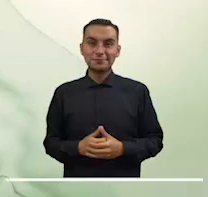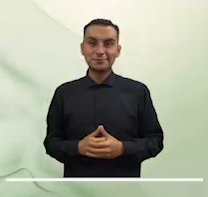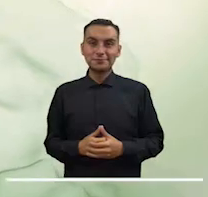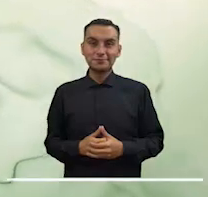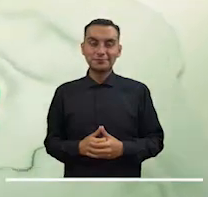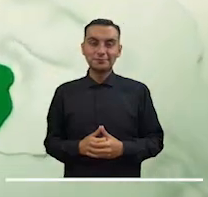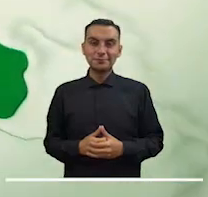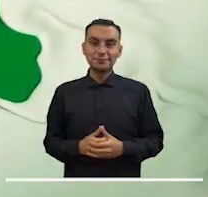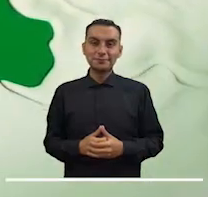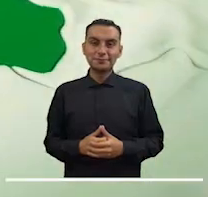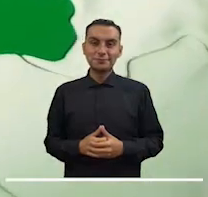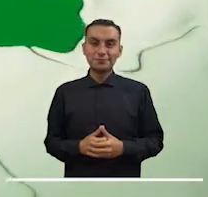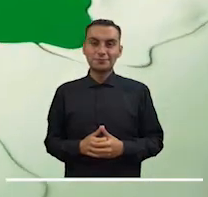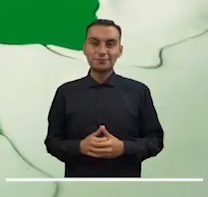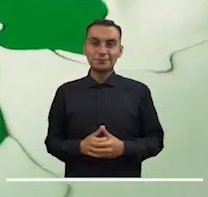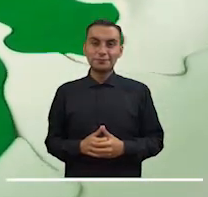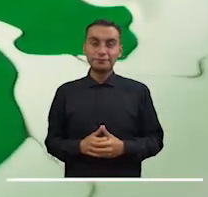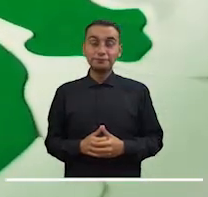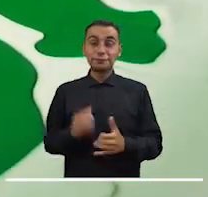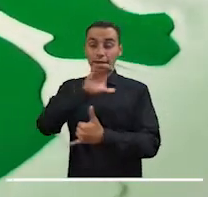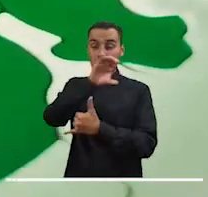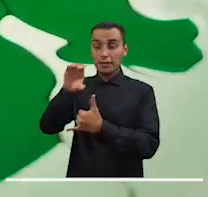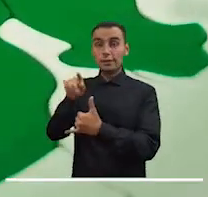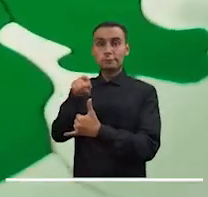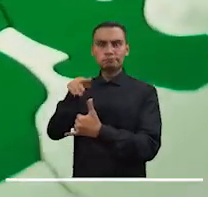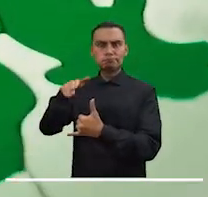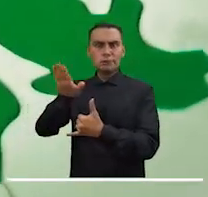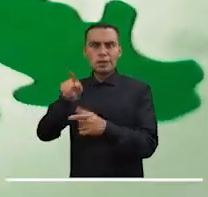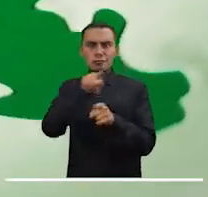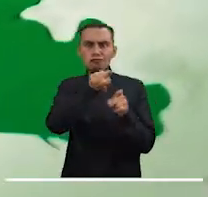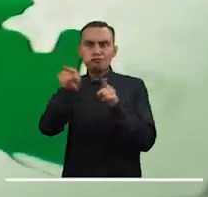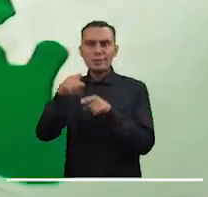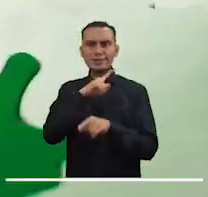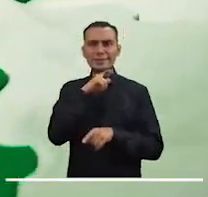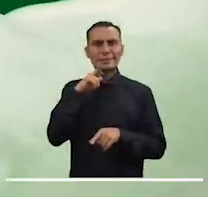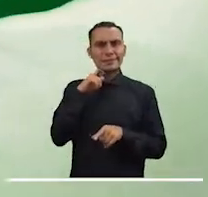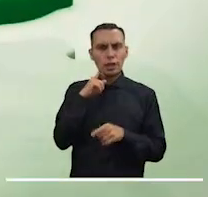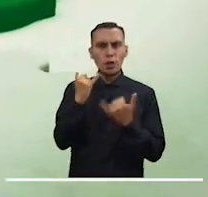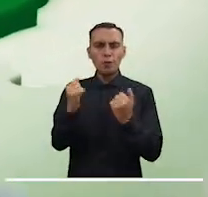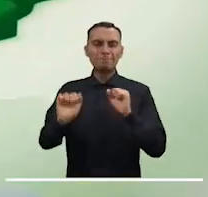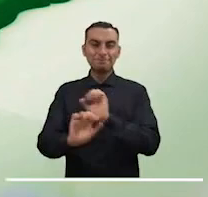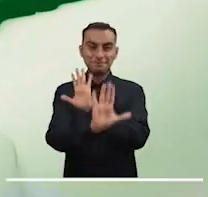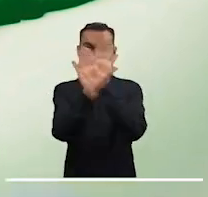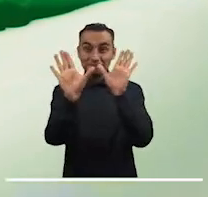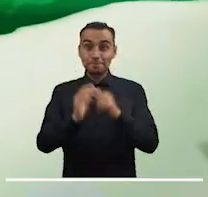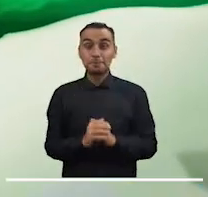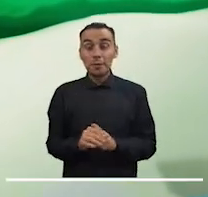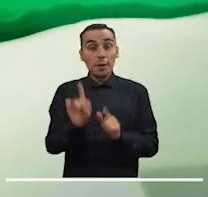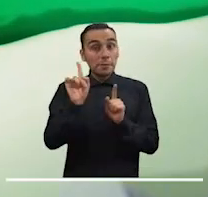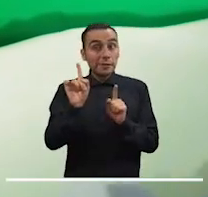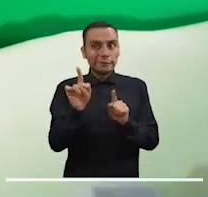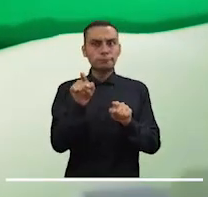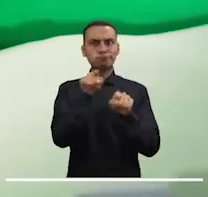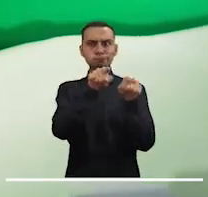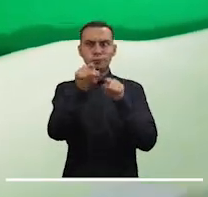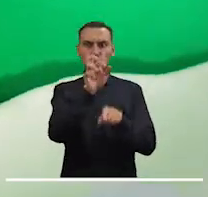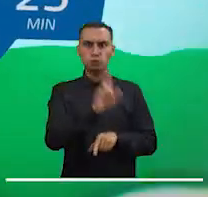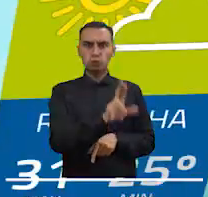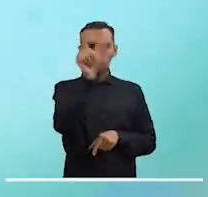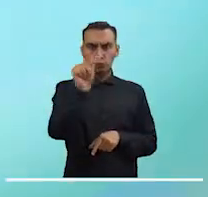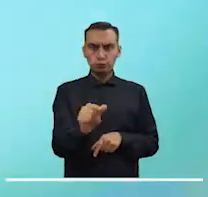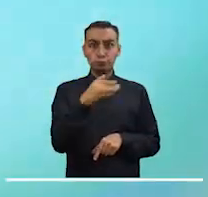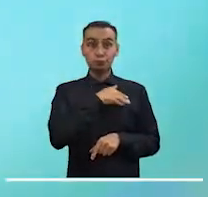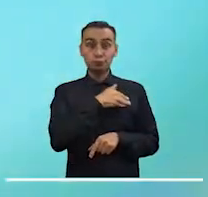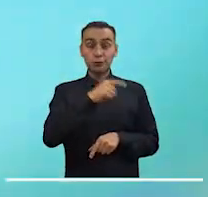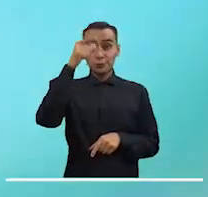El Caribe estaría bajo la influencia del tiempo seco durante la mañana. Sin embargo, en el sur de Sucre, Bolívar y Córdoba se